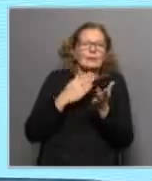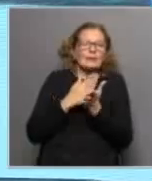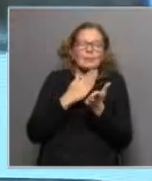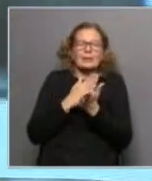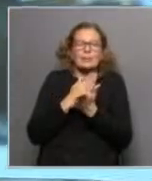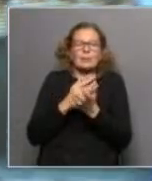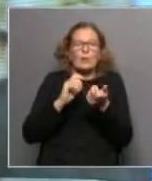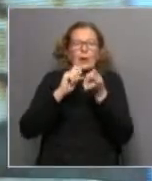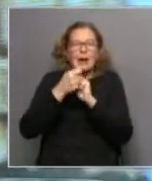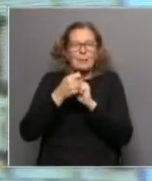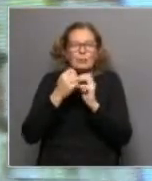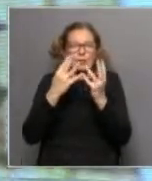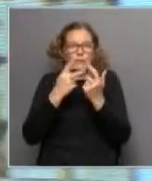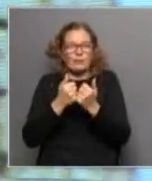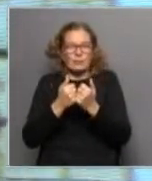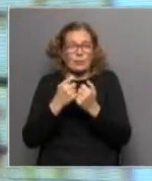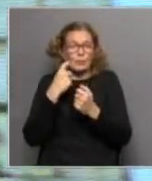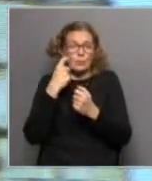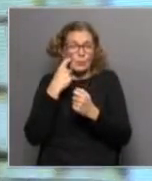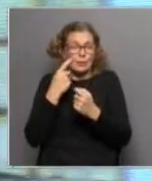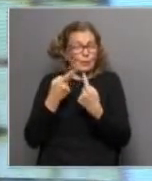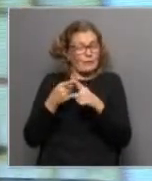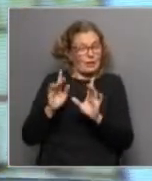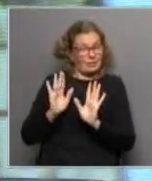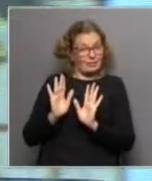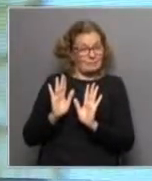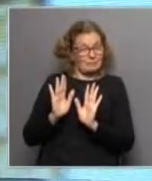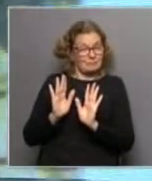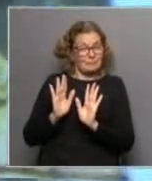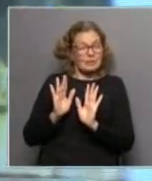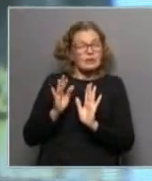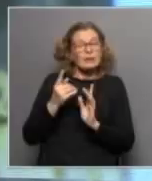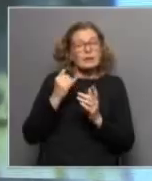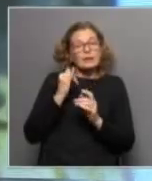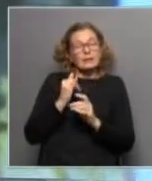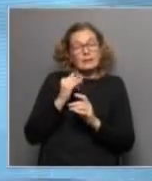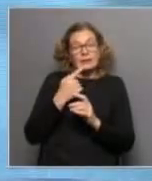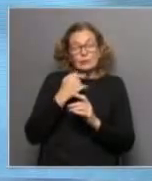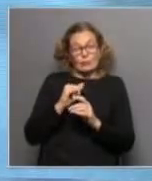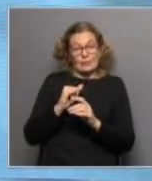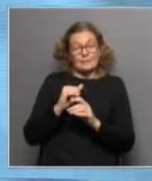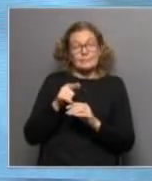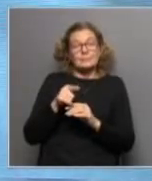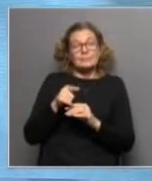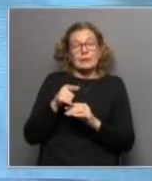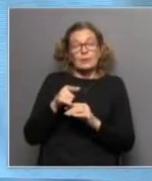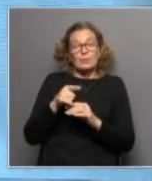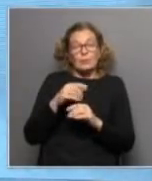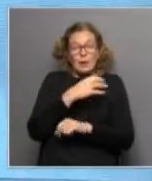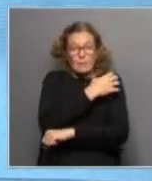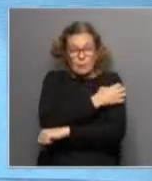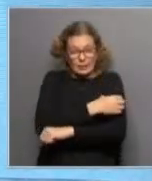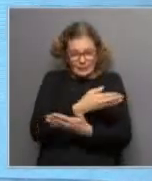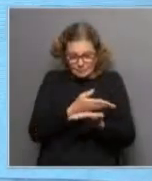hagamos un cambio en una metodología, vamos a tener un número un poco diferente. Ahora, sí, las mediciones que tenemos de pobreza